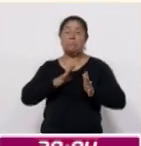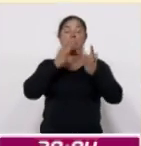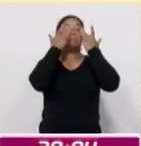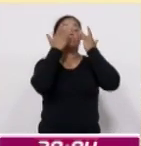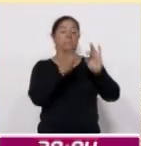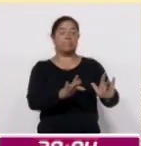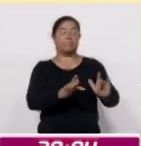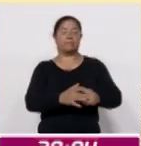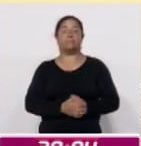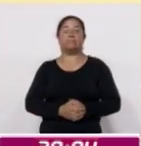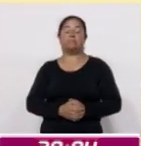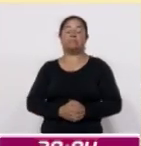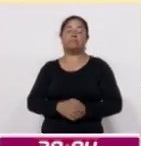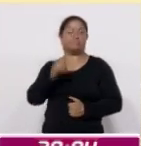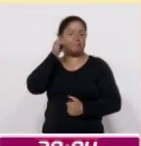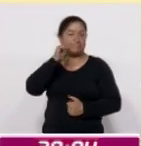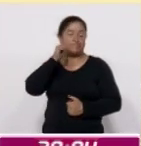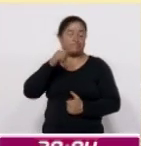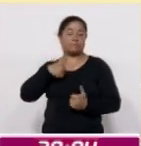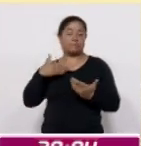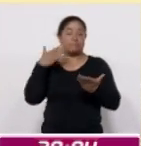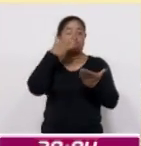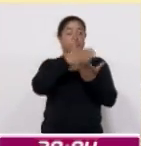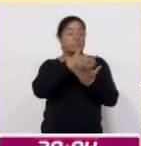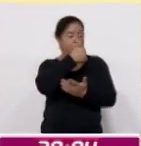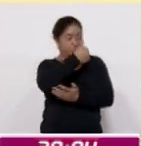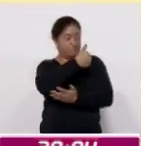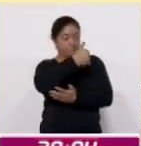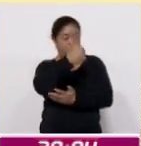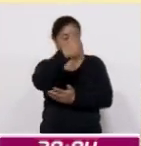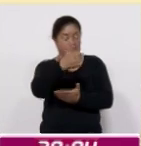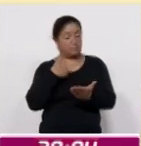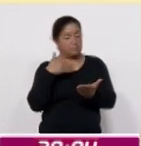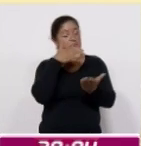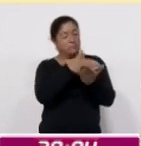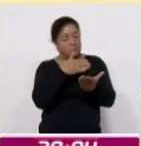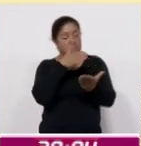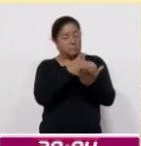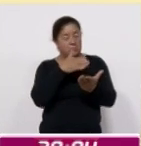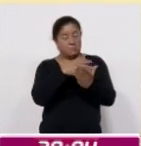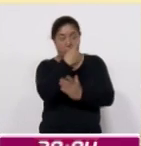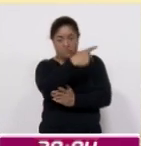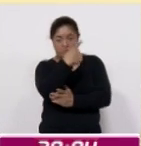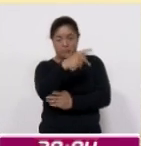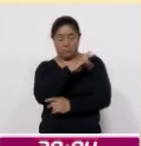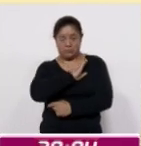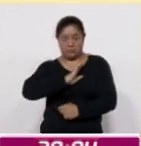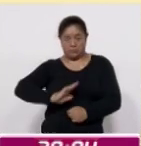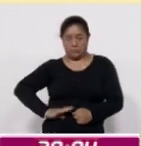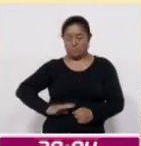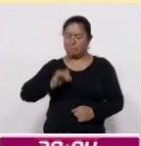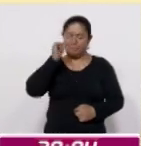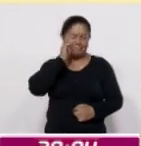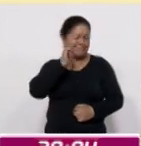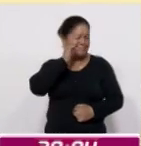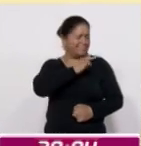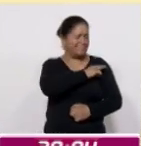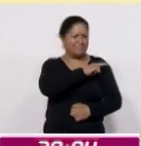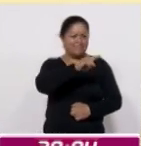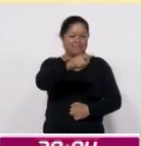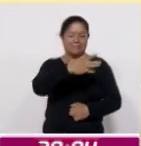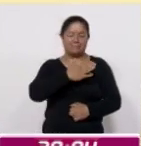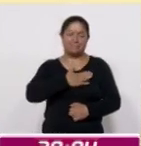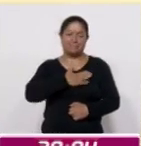Cada vez que visité una y otra y otra vez sus municipios, siempre recibí de ustedes